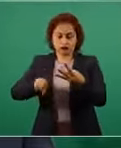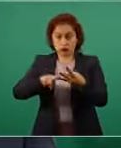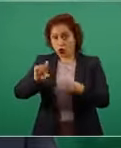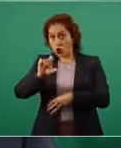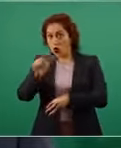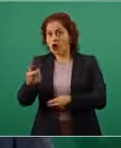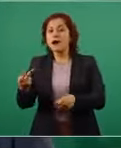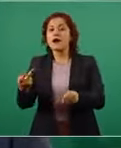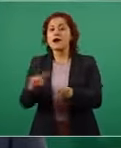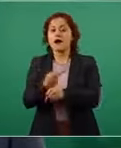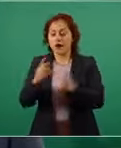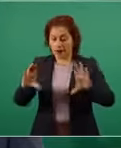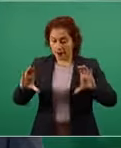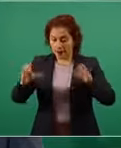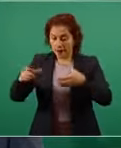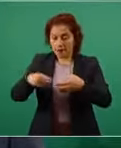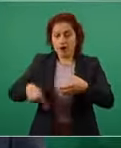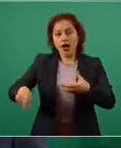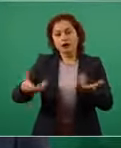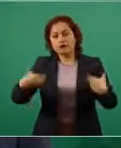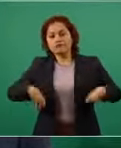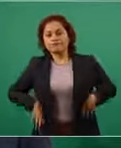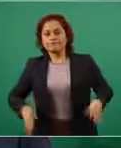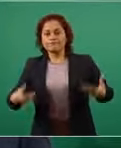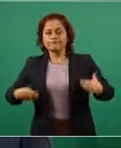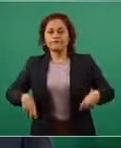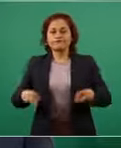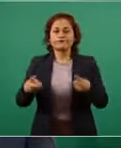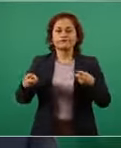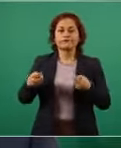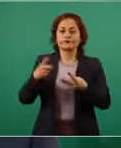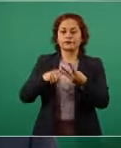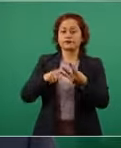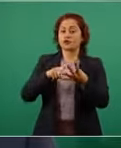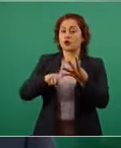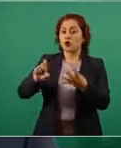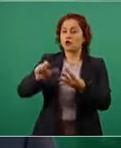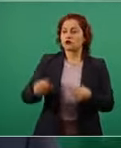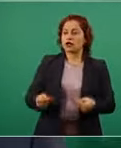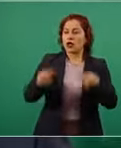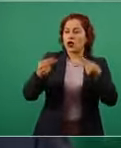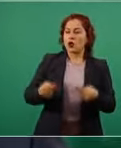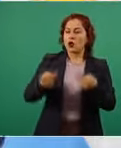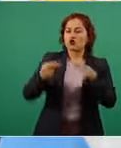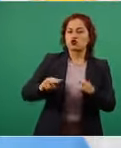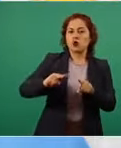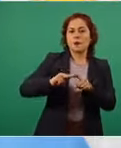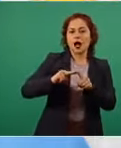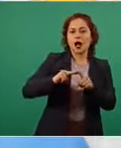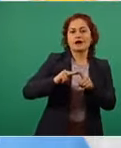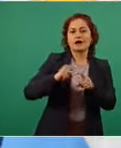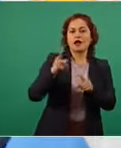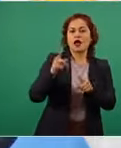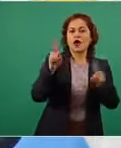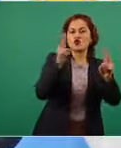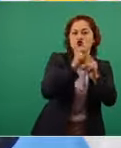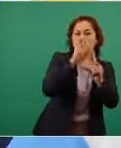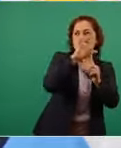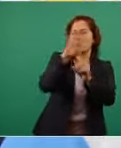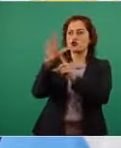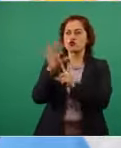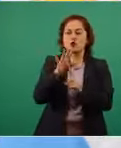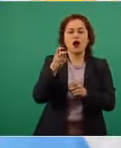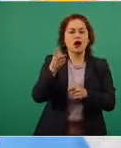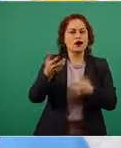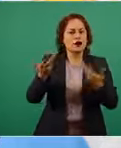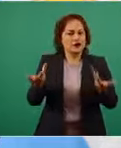pueden investigar el negocio de los parques eólicos pueden investigar la responsabilidad de un ministro